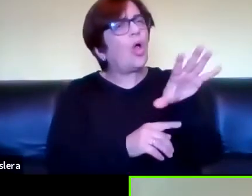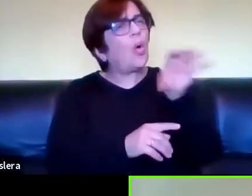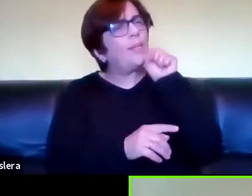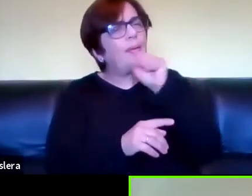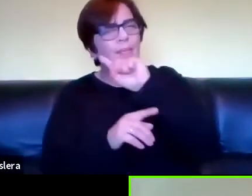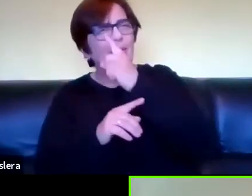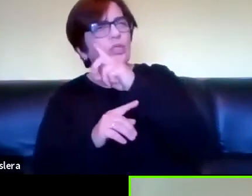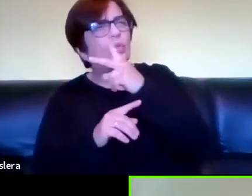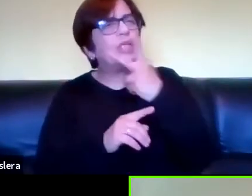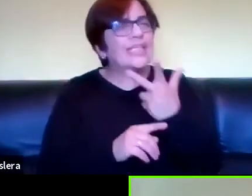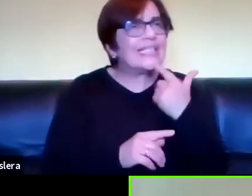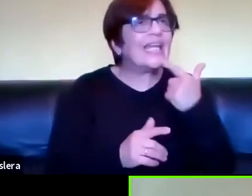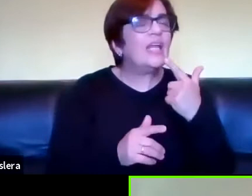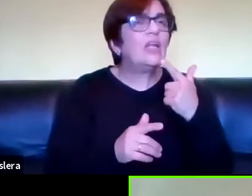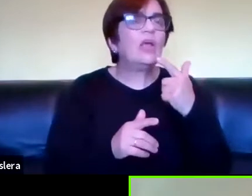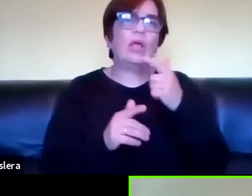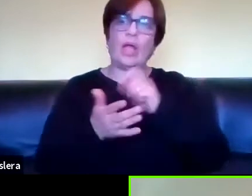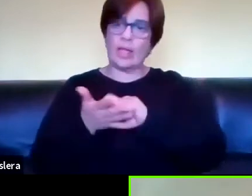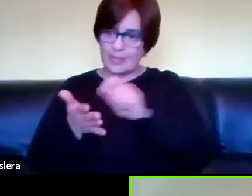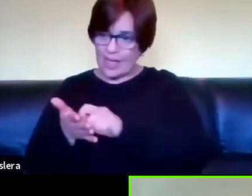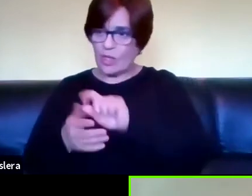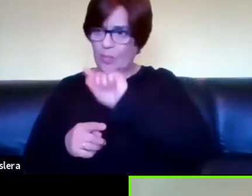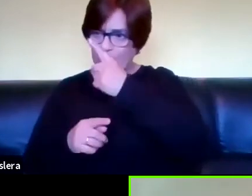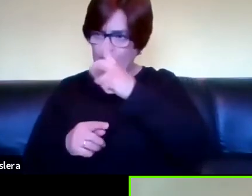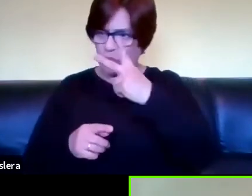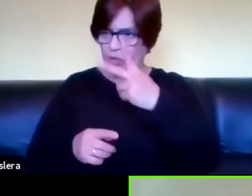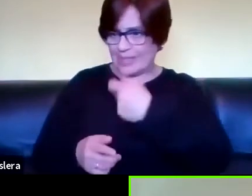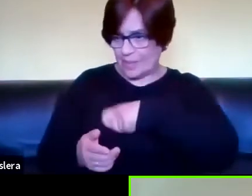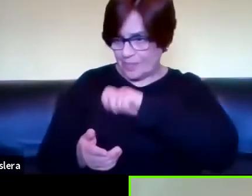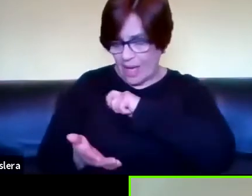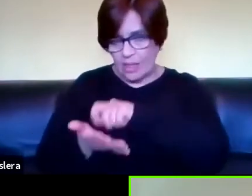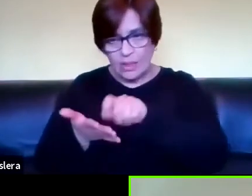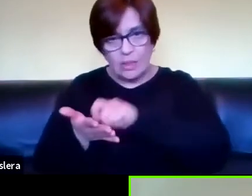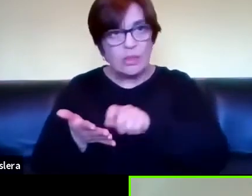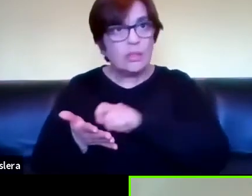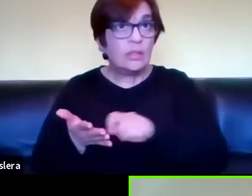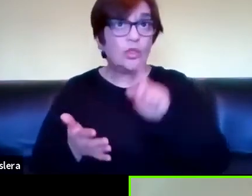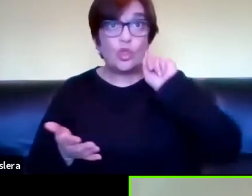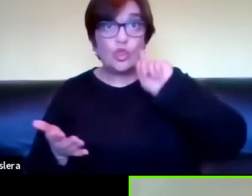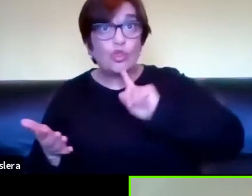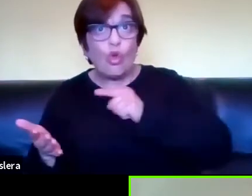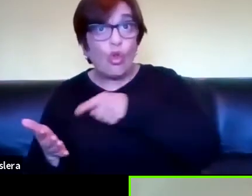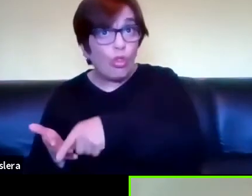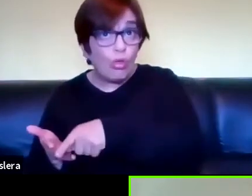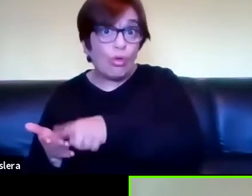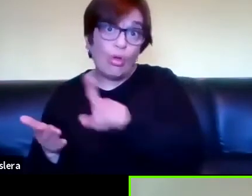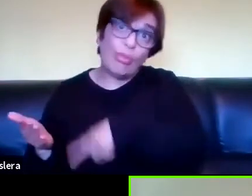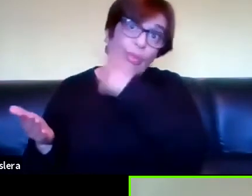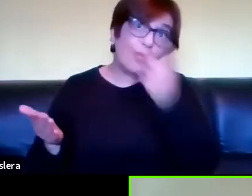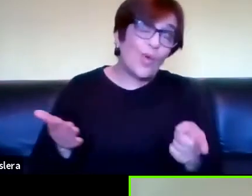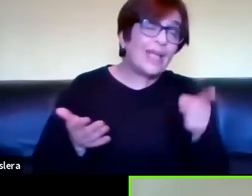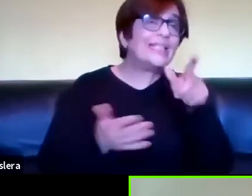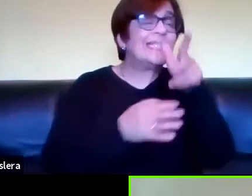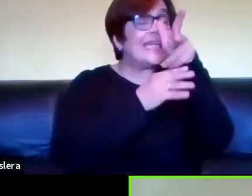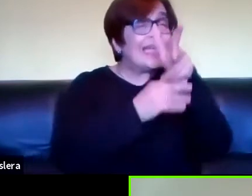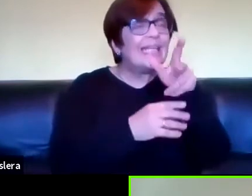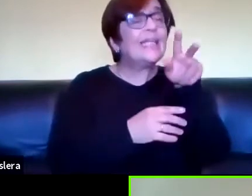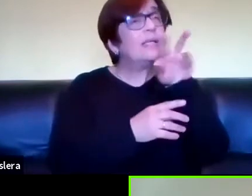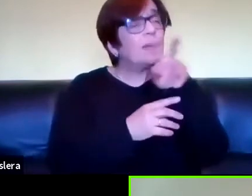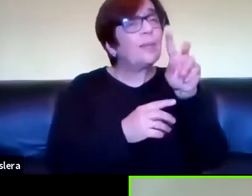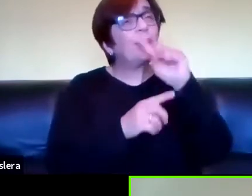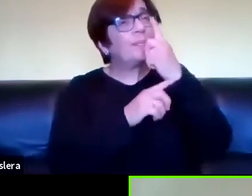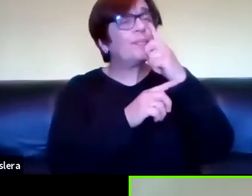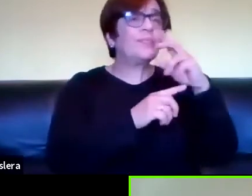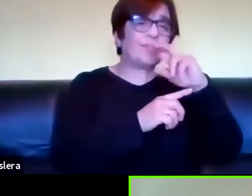tercero? ¿qué puede escribir en español un niño de lengua de señas uruguaya en español un niño sordo de primero a tercero? ¿qué puede leer un niño sordo de primero a